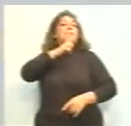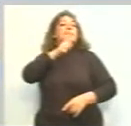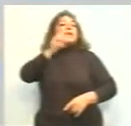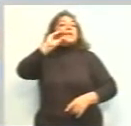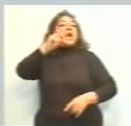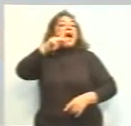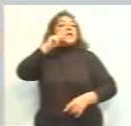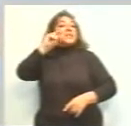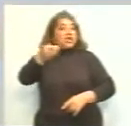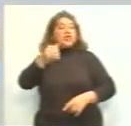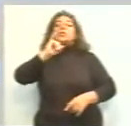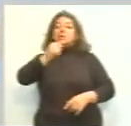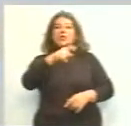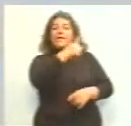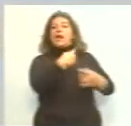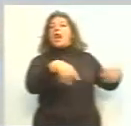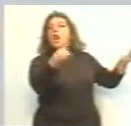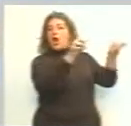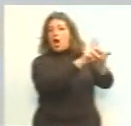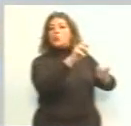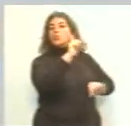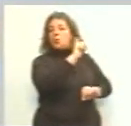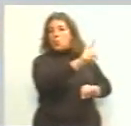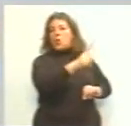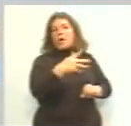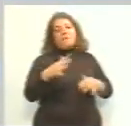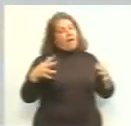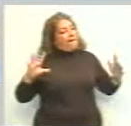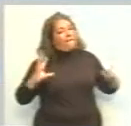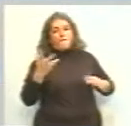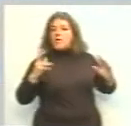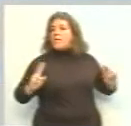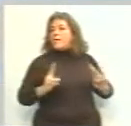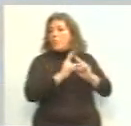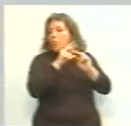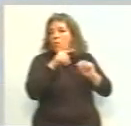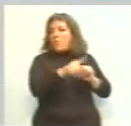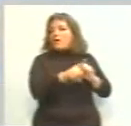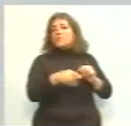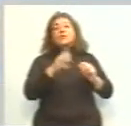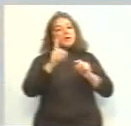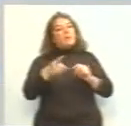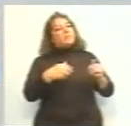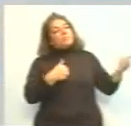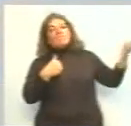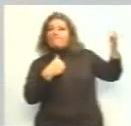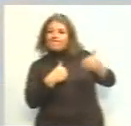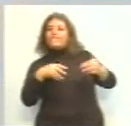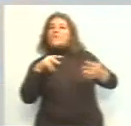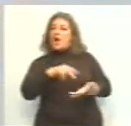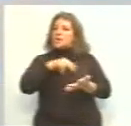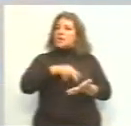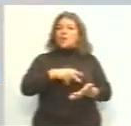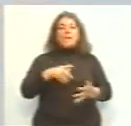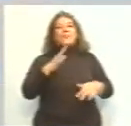gabinete, él cierra todo este tipo de encuentros. Lo vamos a tener en Salta y va a ser